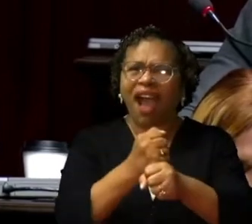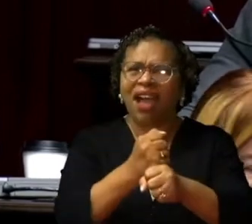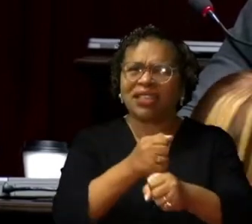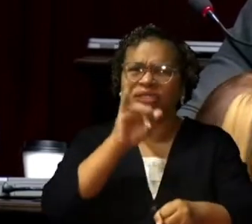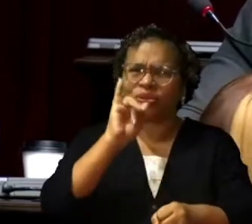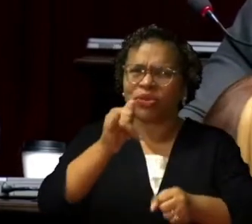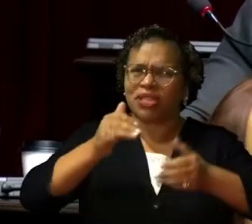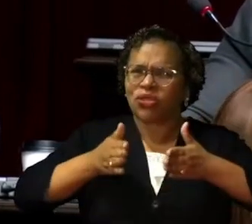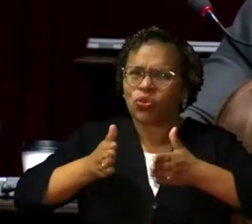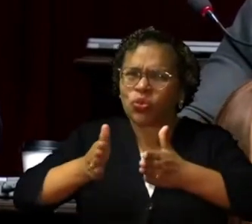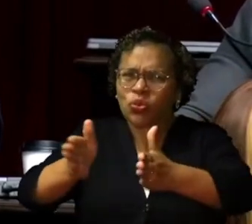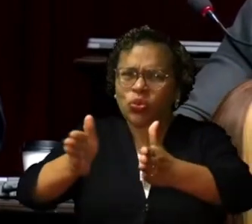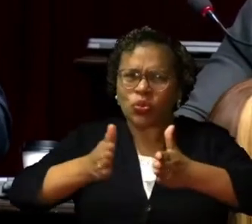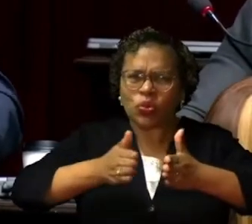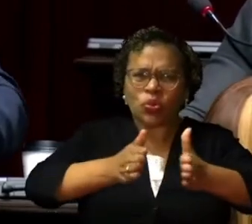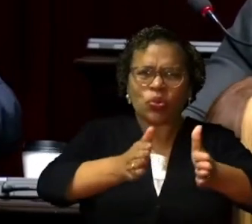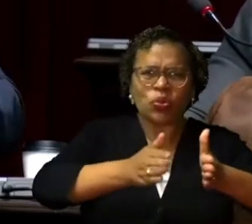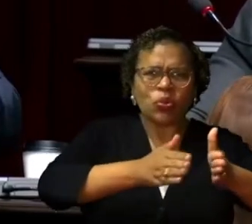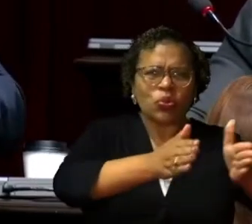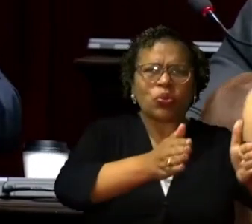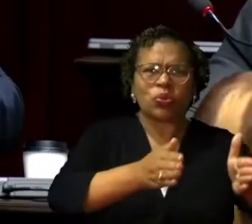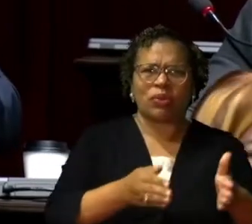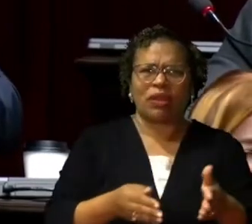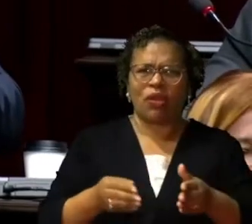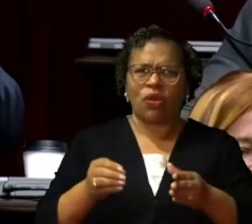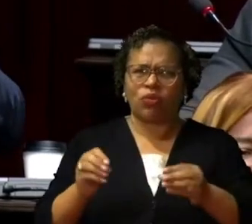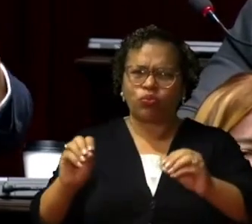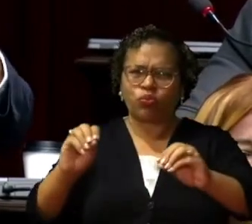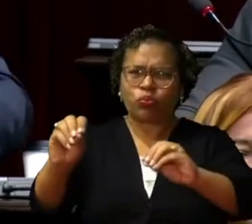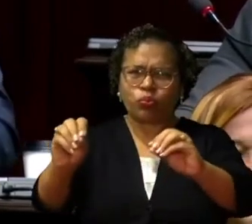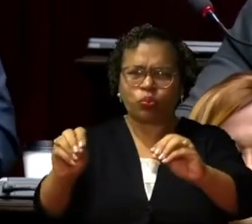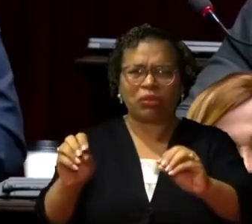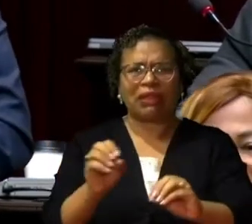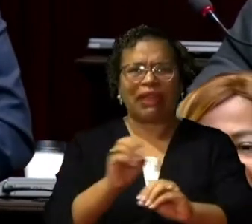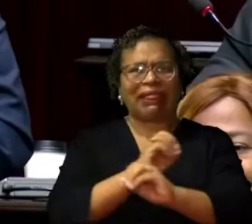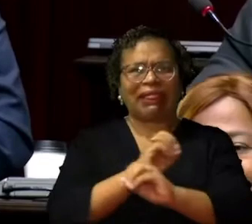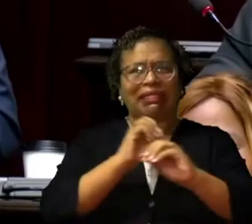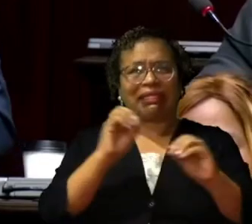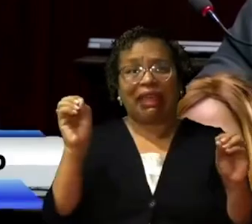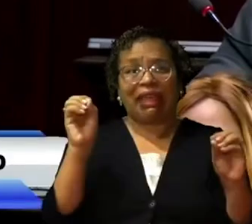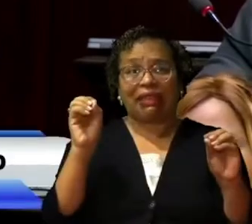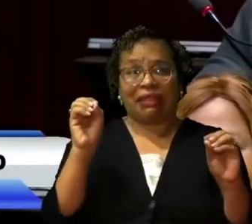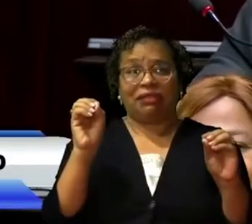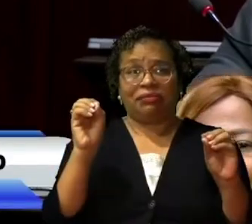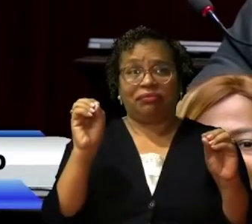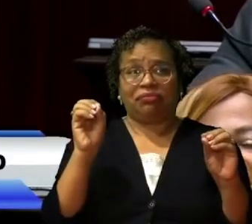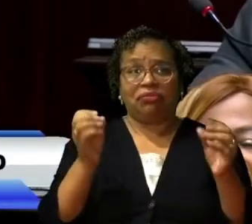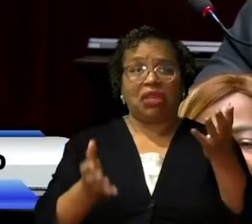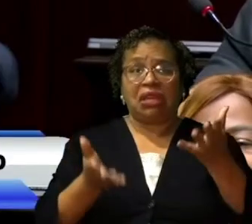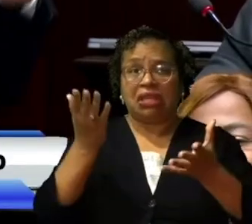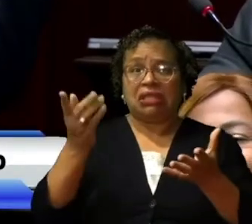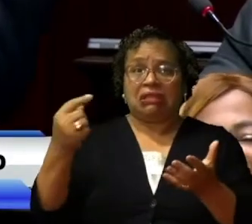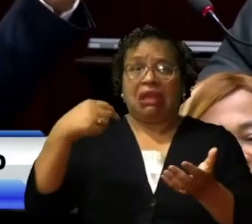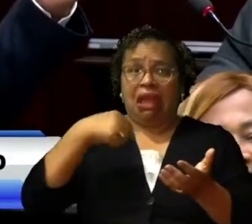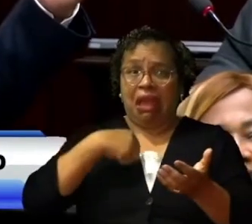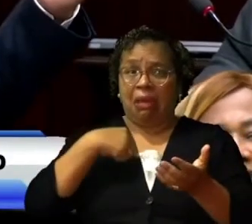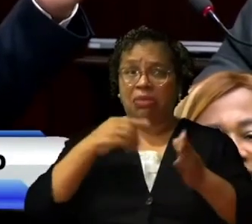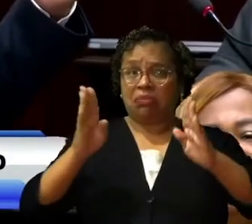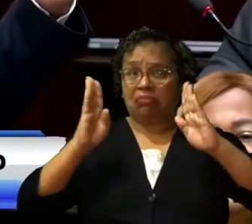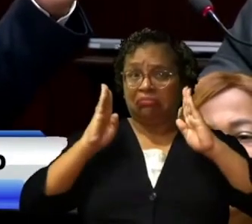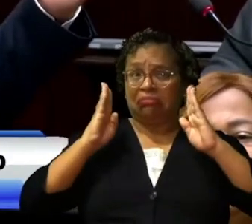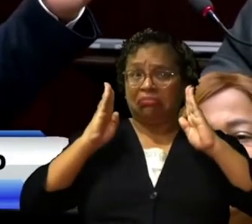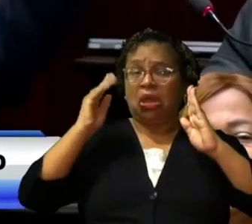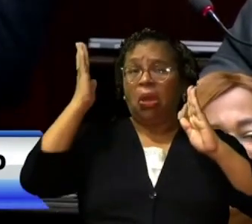caminos vecinales? Que está bien de que no me escuchen a mí porque soy un diputado de la oposición, pero por favor,